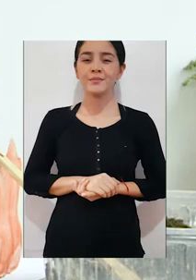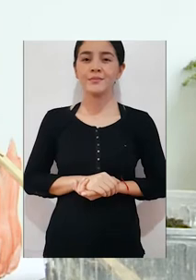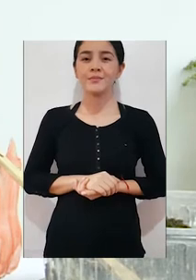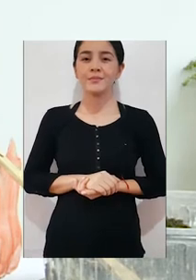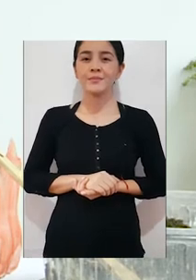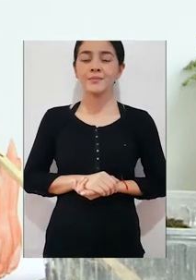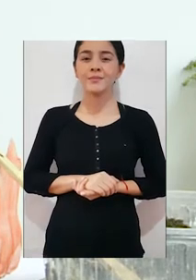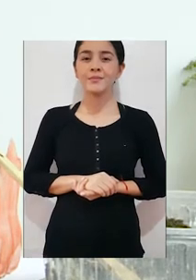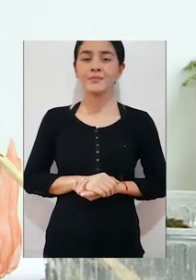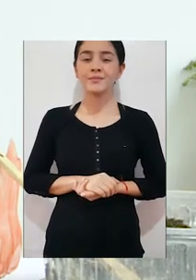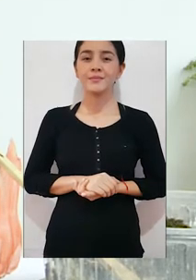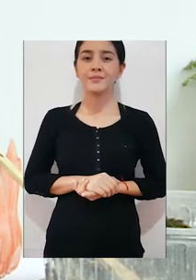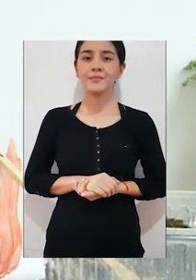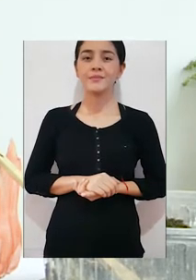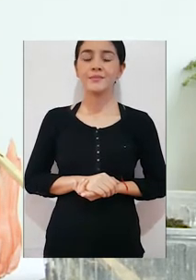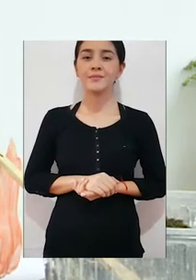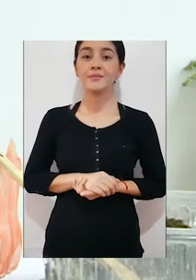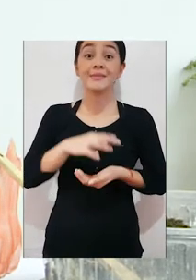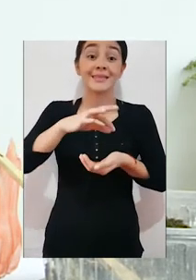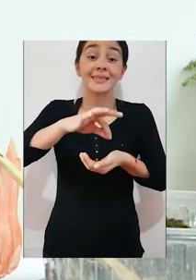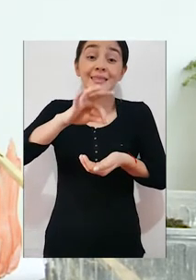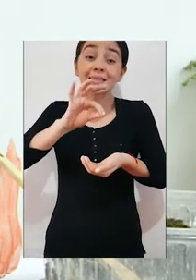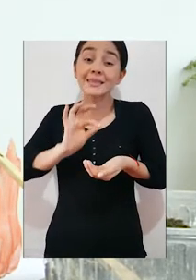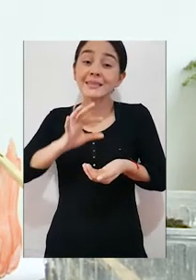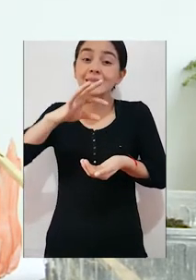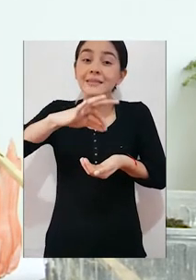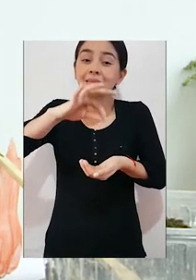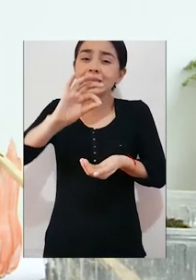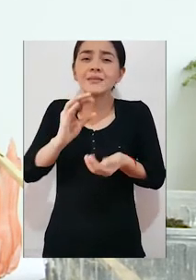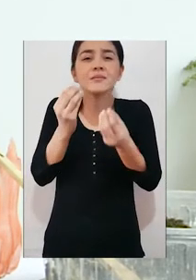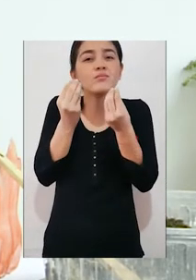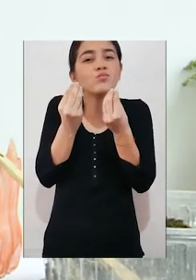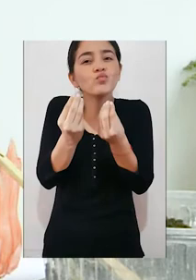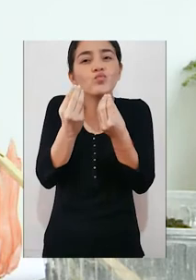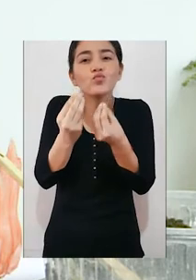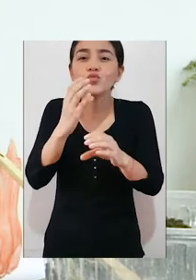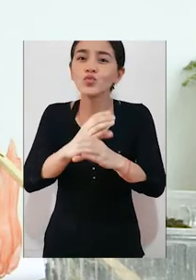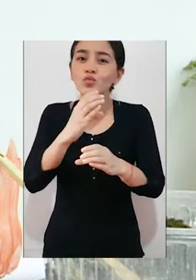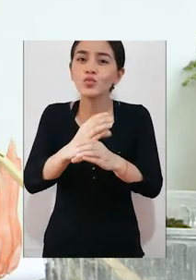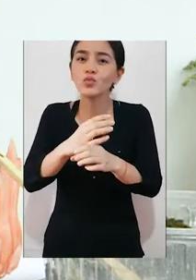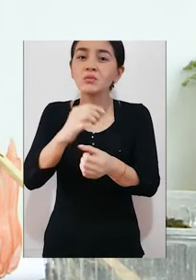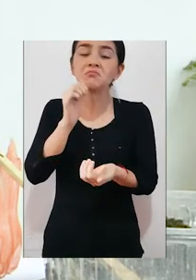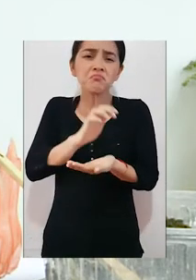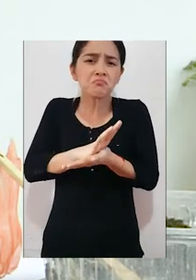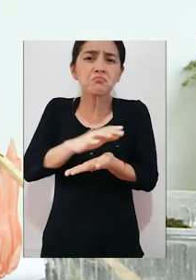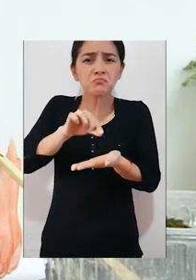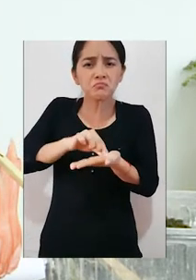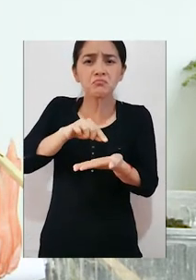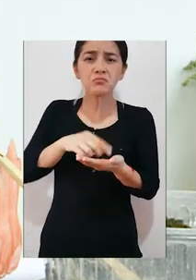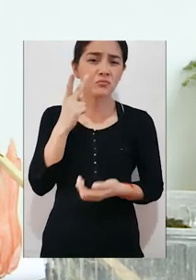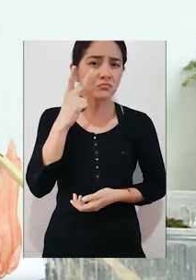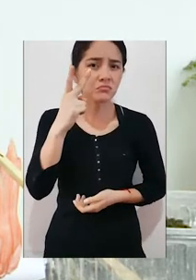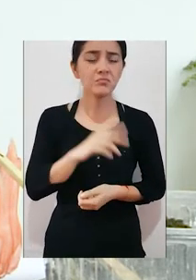Y vamos a quitar con mucho cuidado, lo podemos aplastar de esta manera,